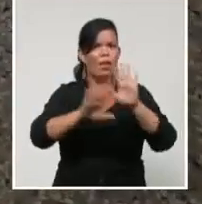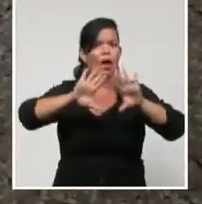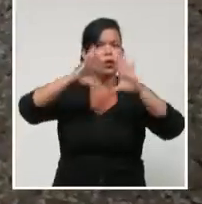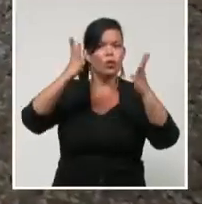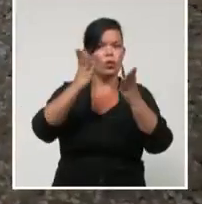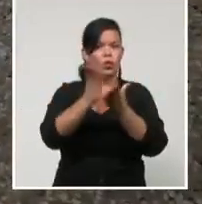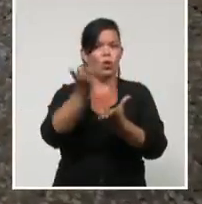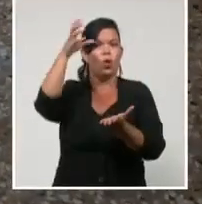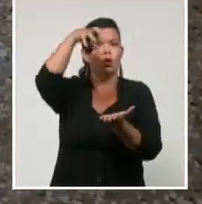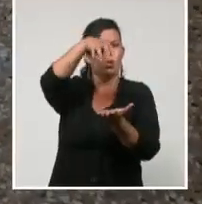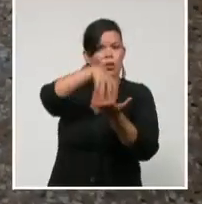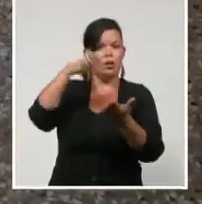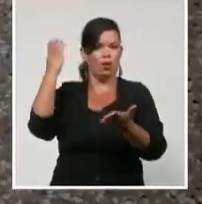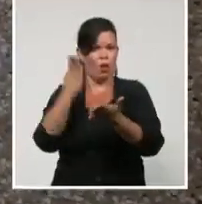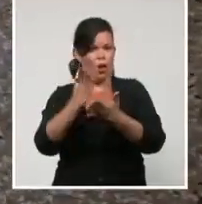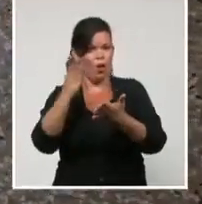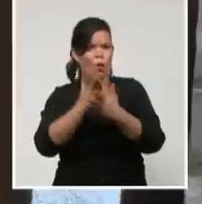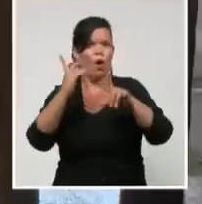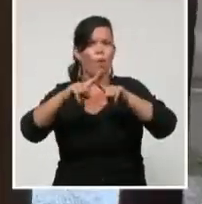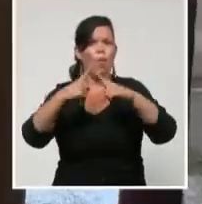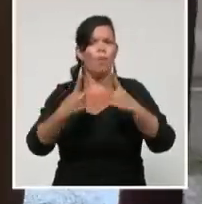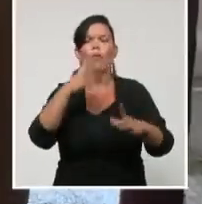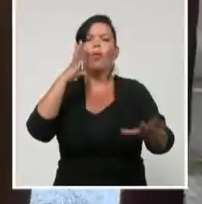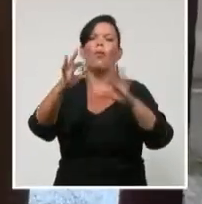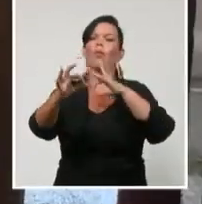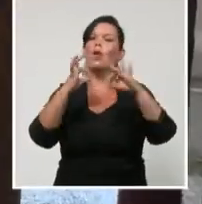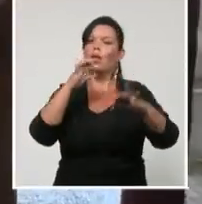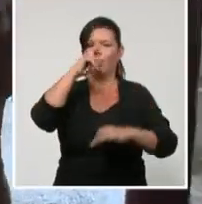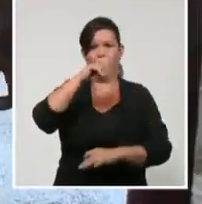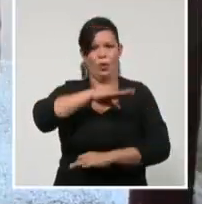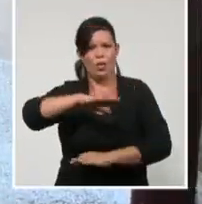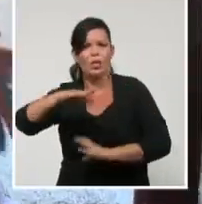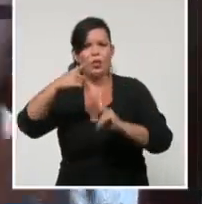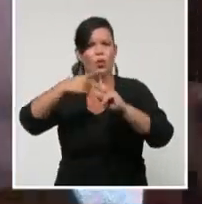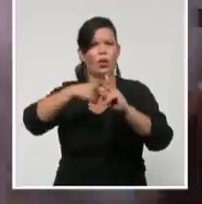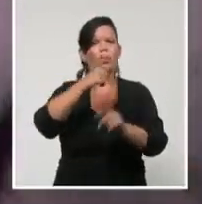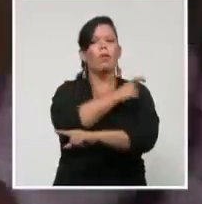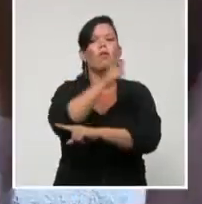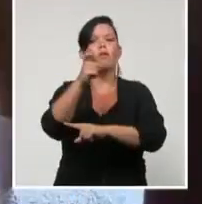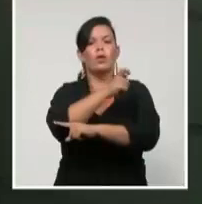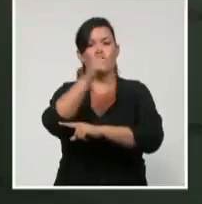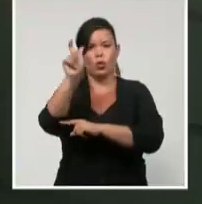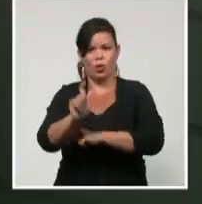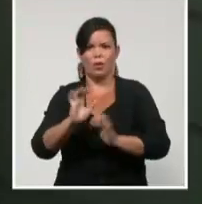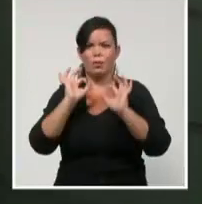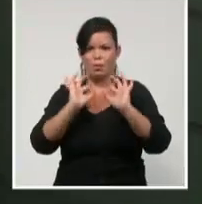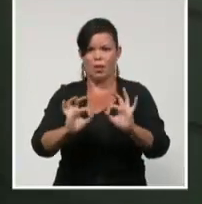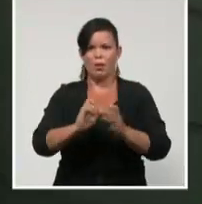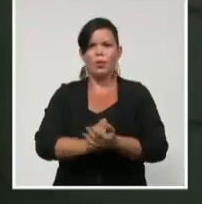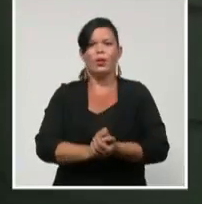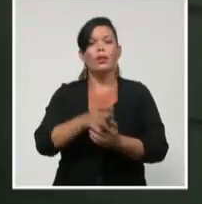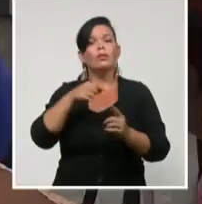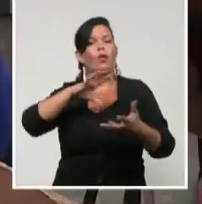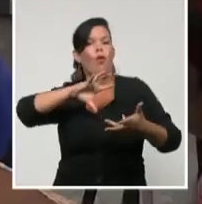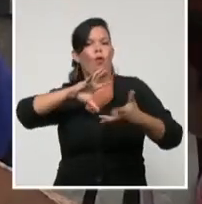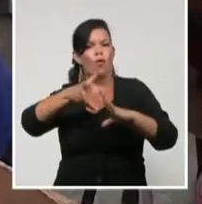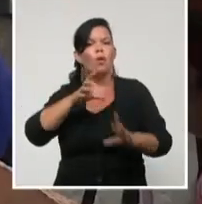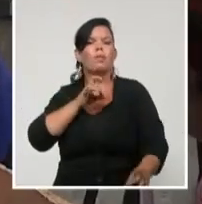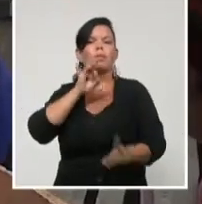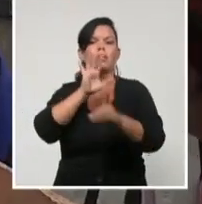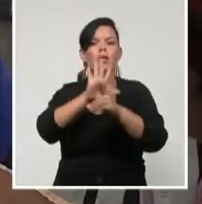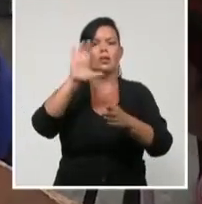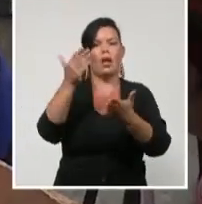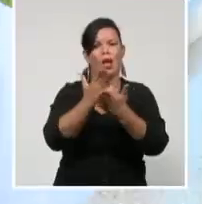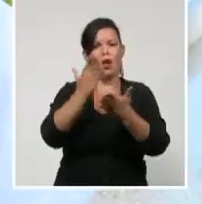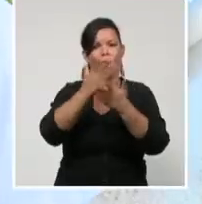centro para velar por la salud de escolares y docentes. Reanudó así el curso 2019-2020 en La